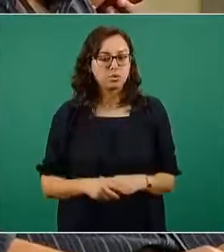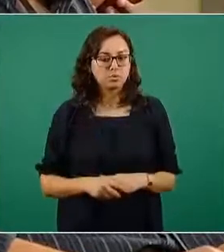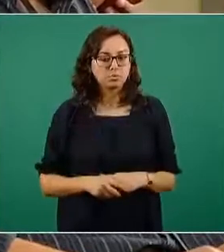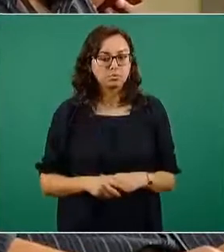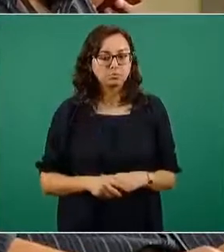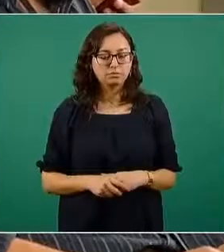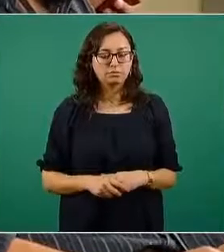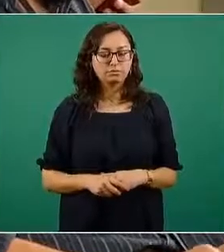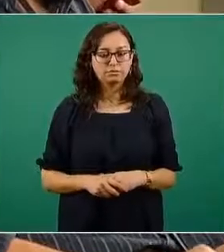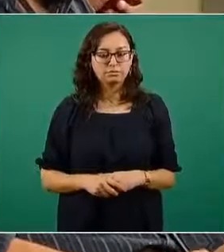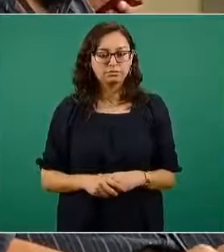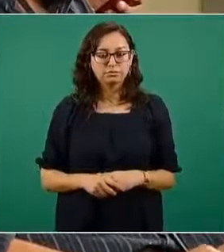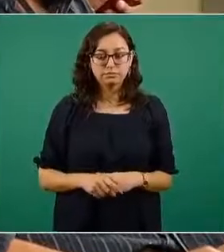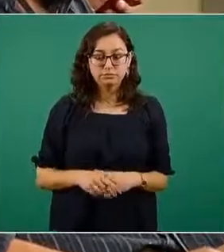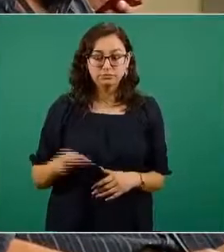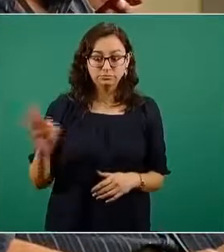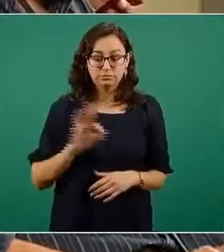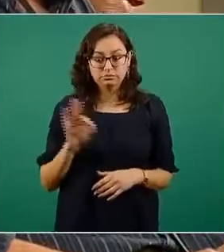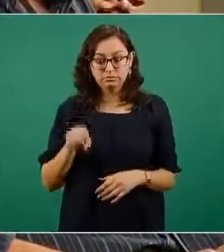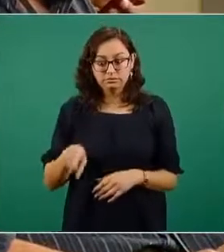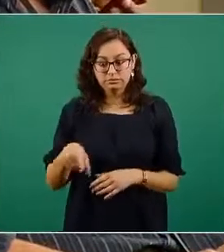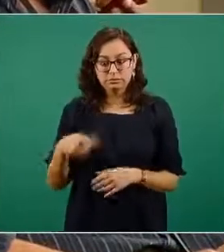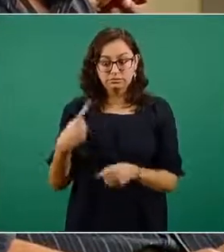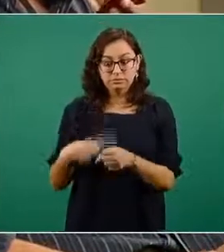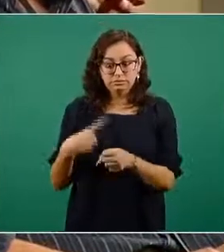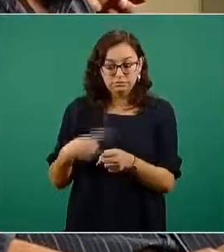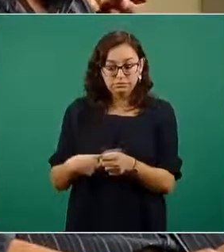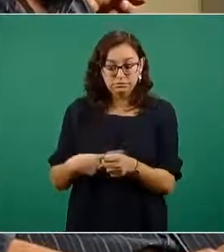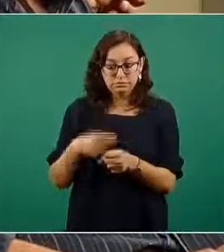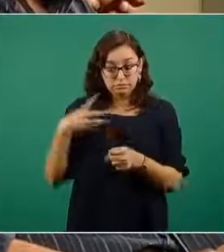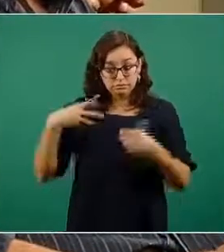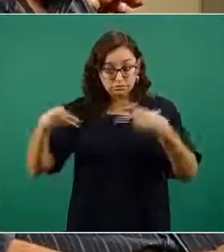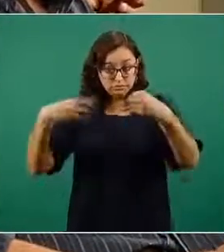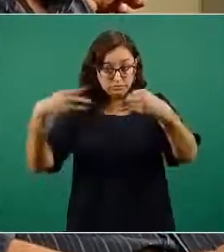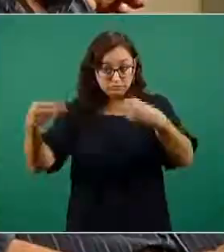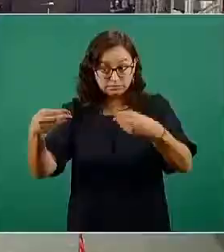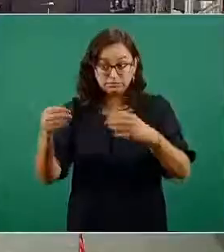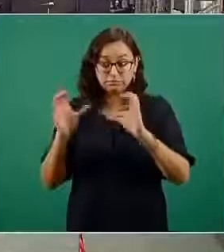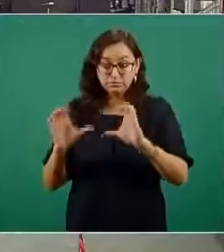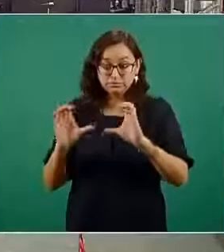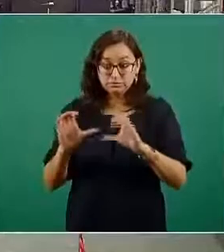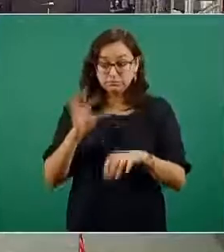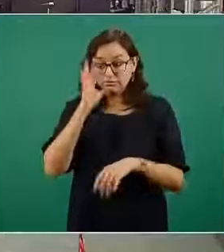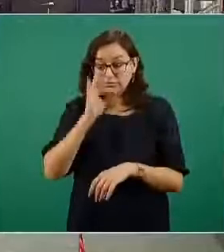portadores para que no pierdan la vida y ahorita les pregunto si es tan amable otra vez